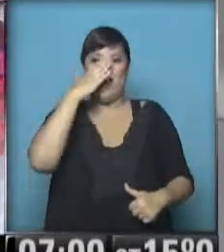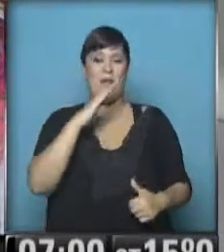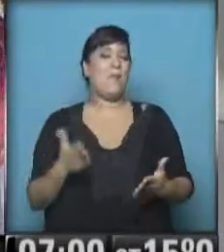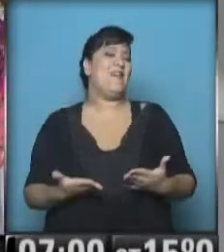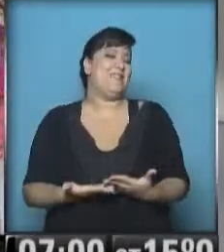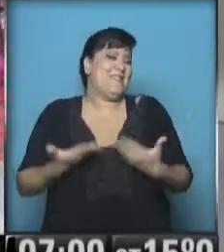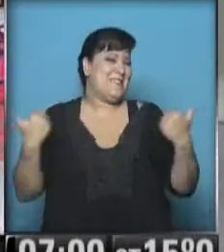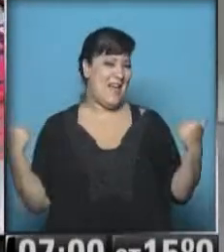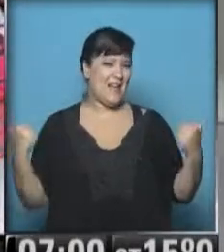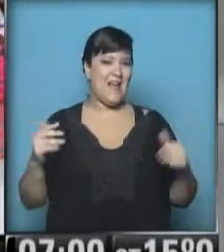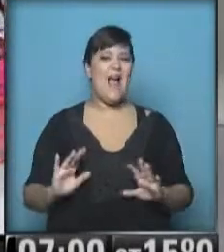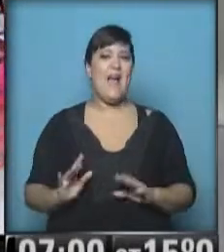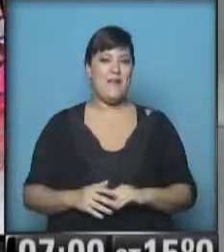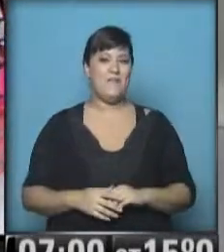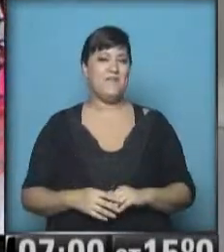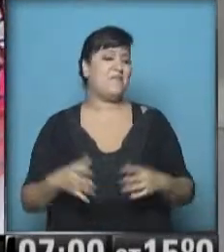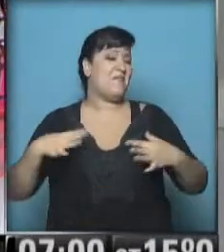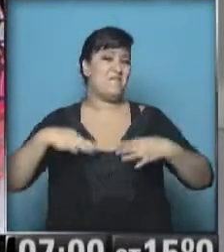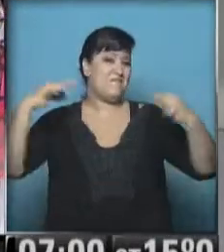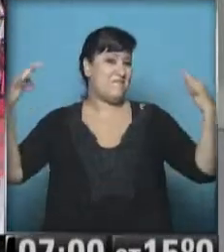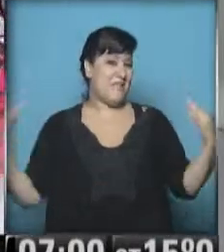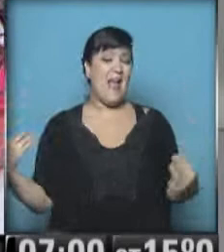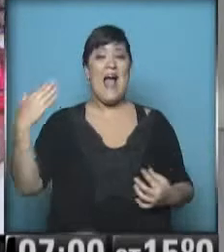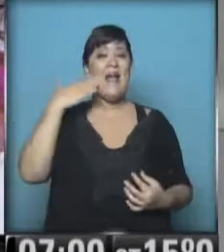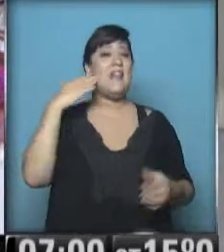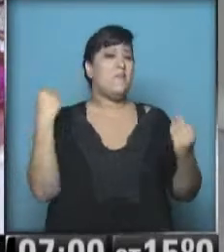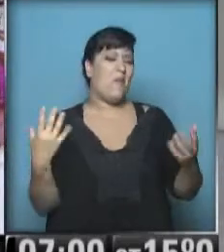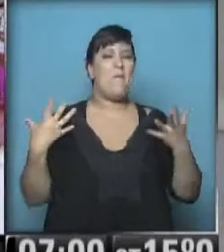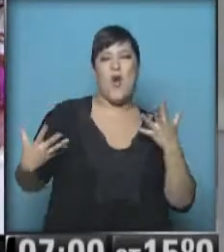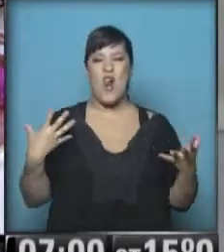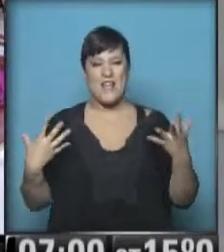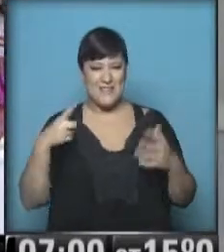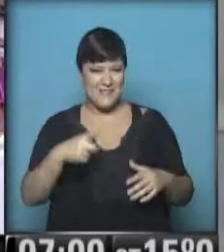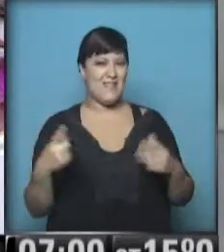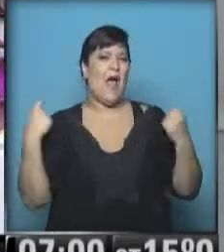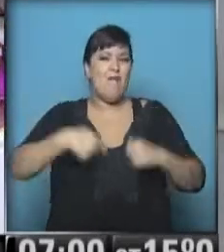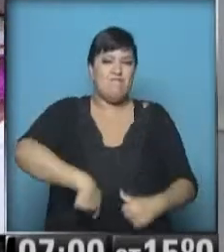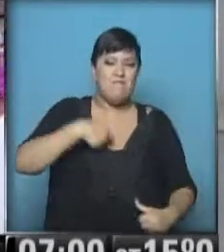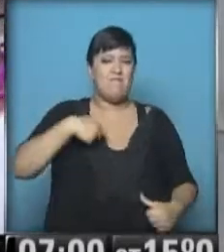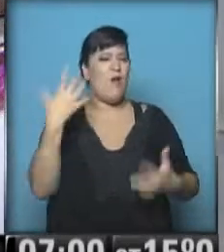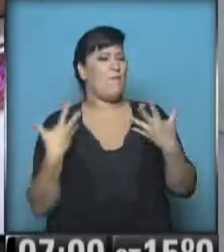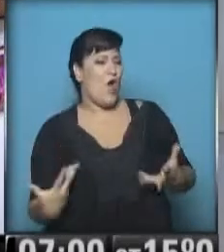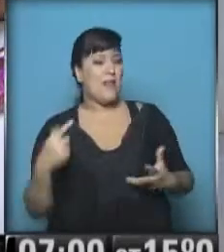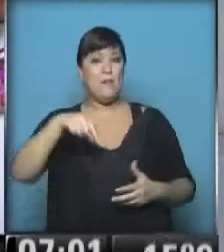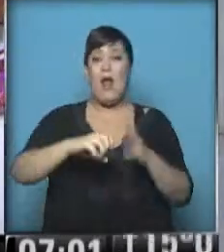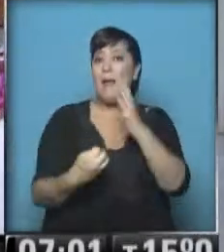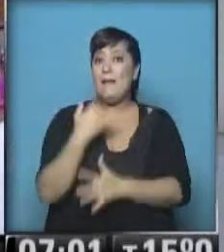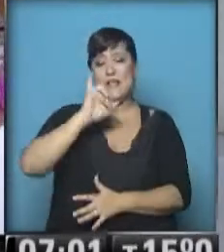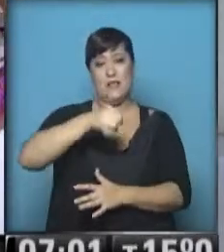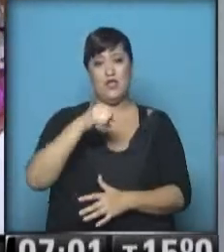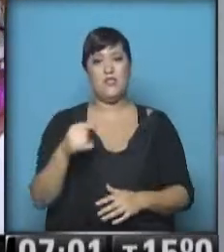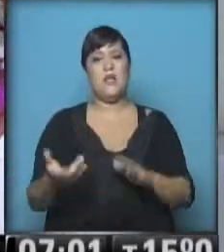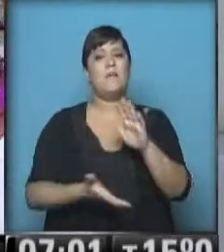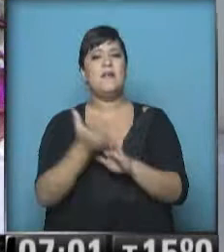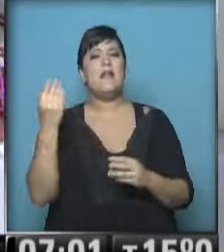deja, con mucho estilo lo deja durante la tarde porque después molesta el saquito, el abrigo, el suéter, el pulo bracito. ¿Y cómo salimos? ¿Tenés